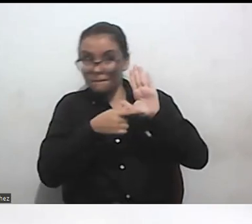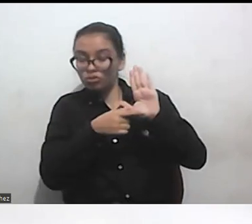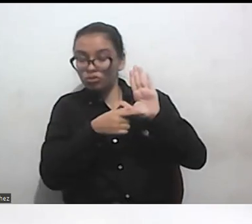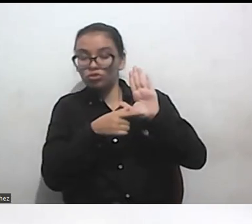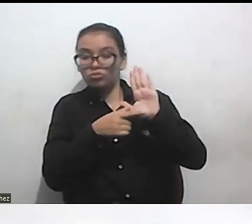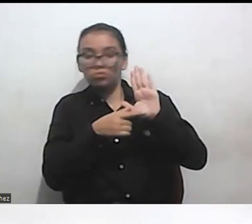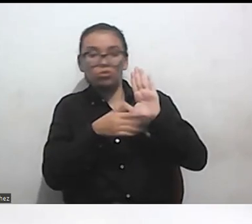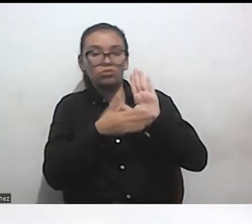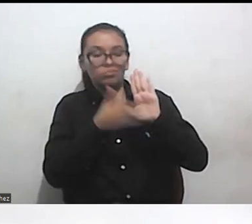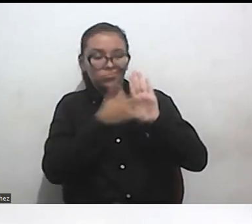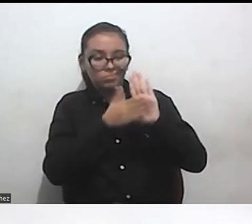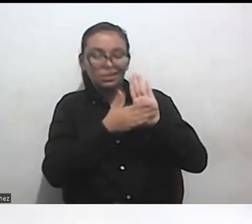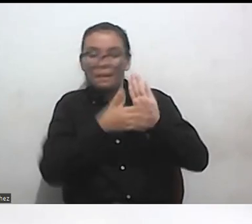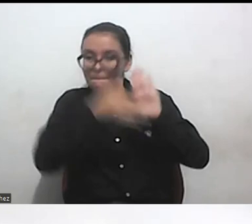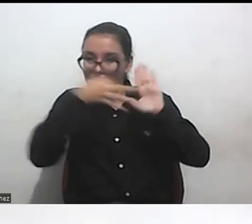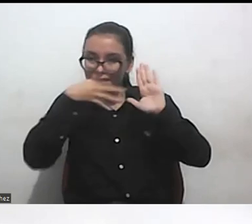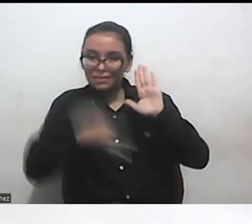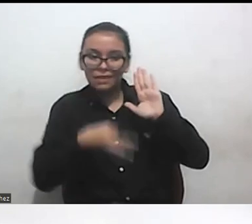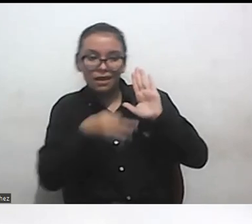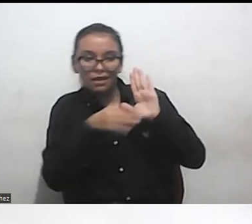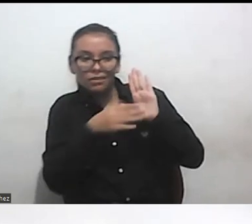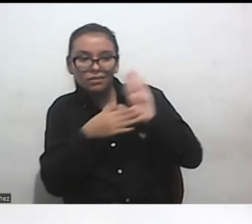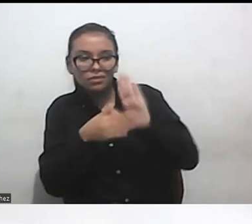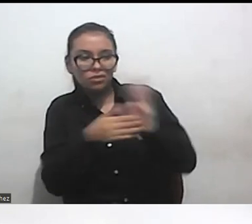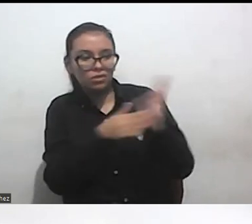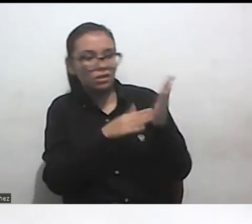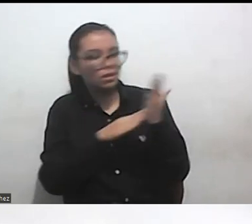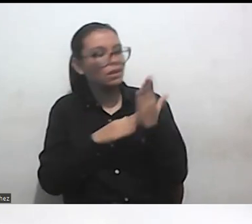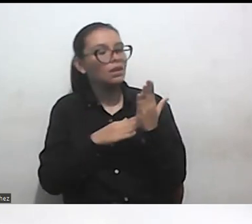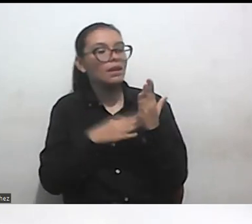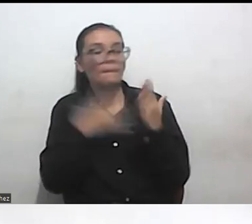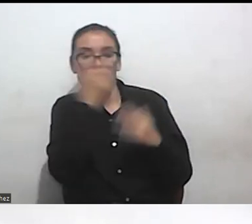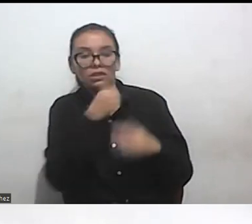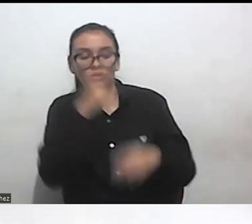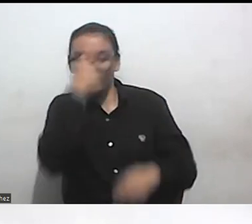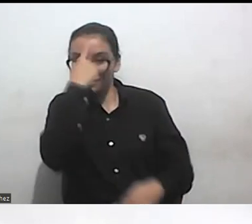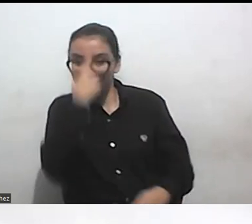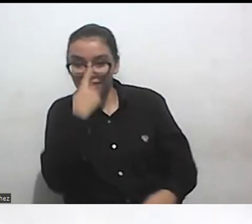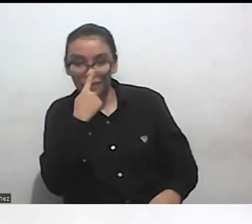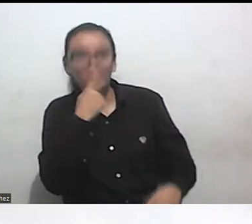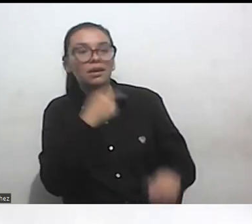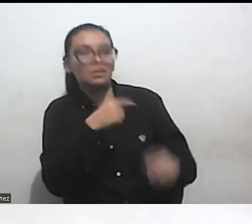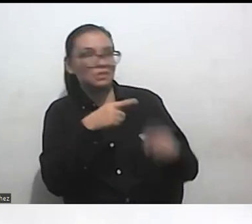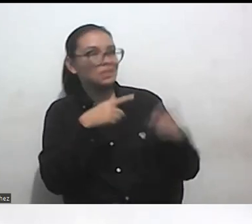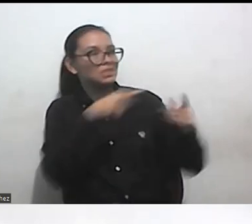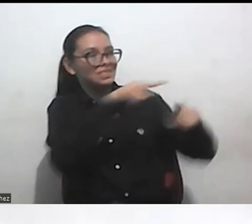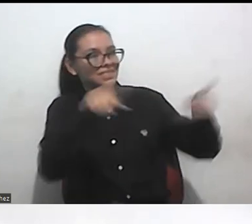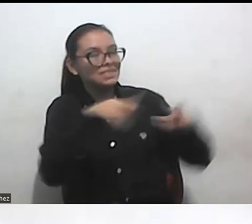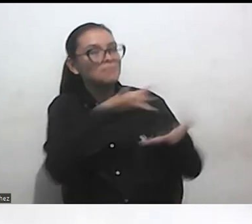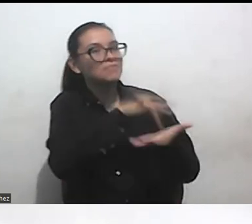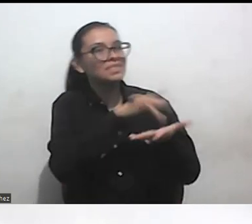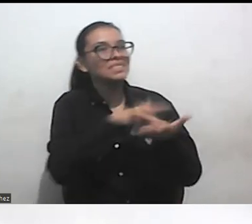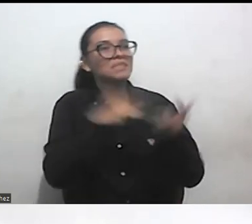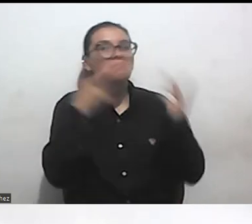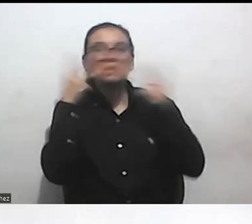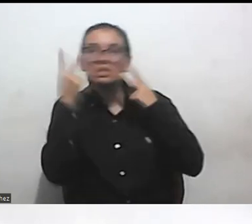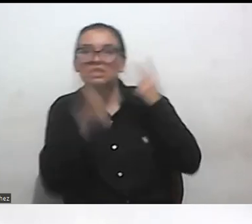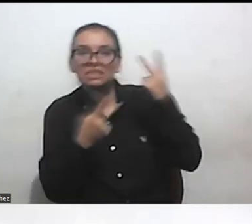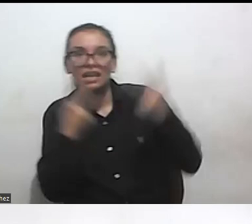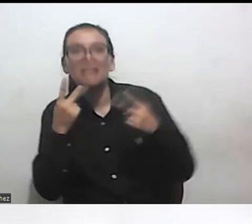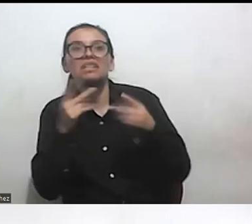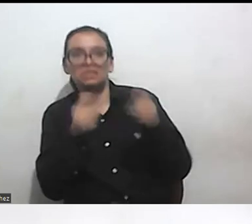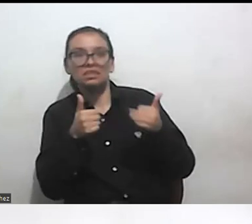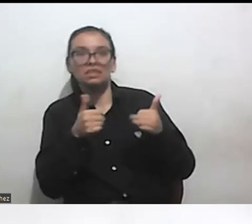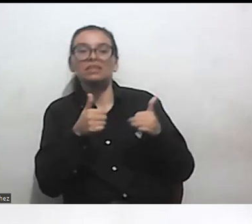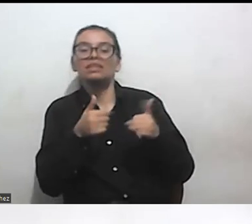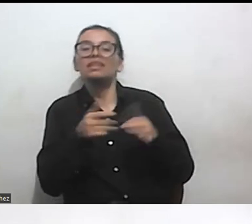bonito que es la ciudad de Santa Marta y sus atractivos turísticos y de pronto el departamento del Magdalena